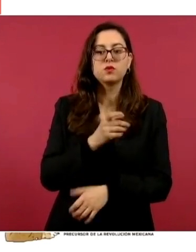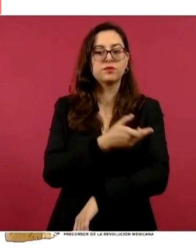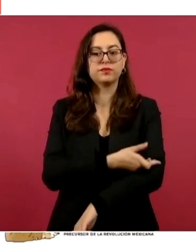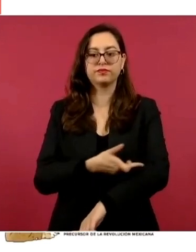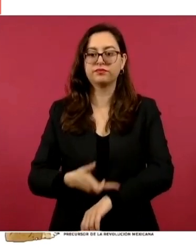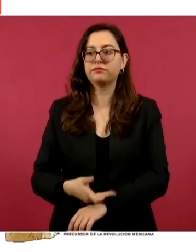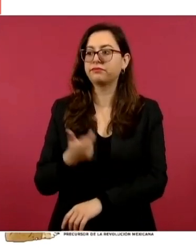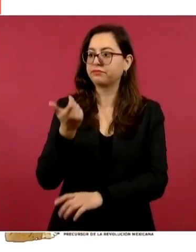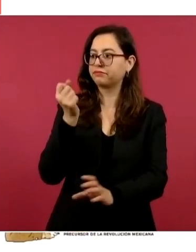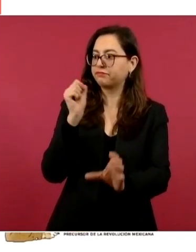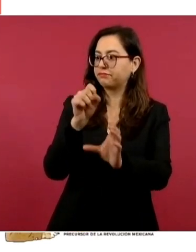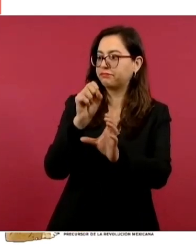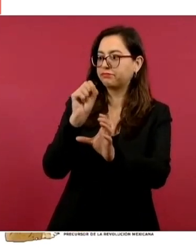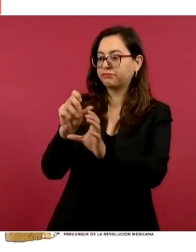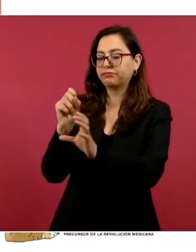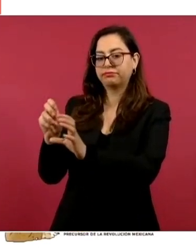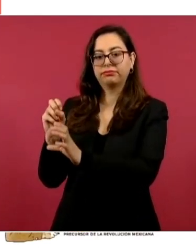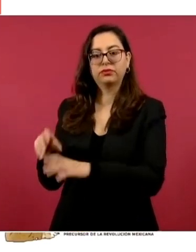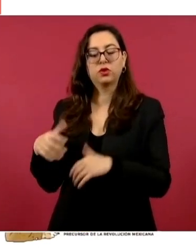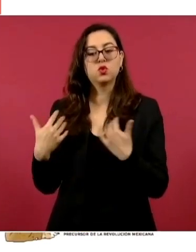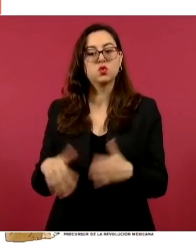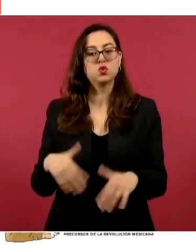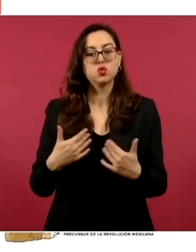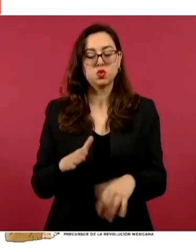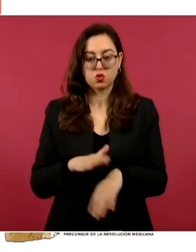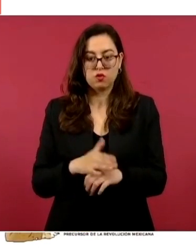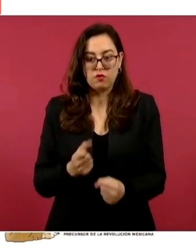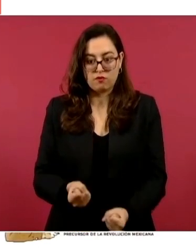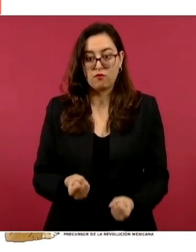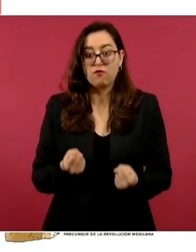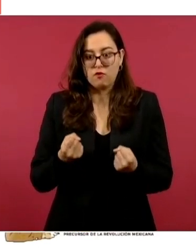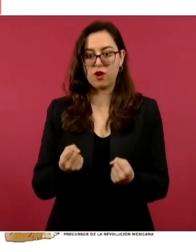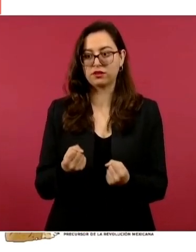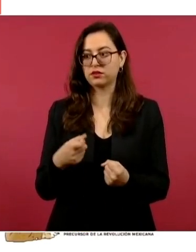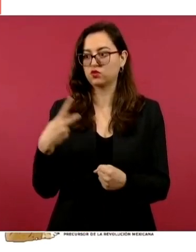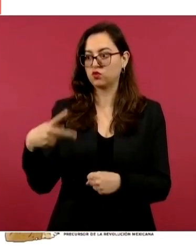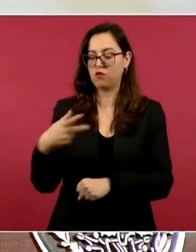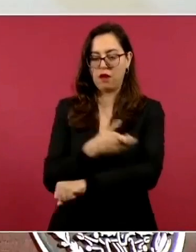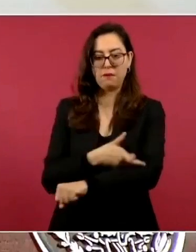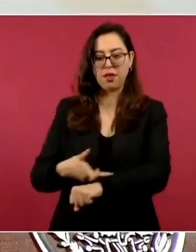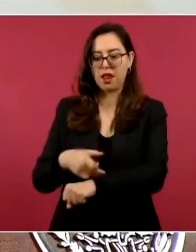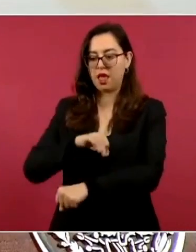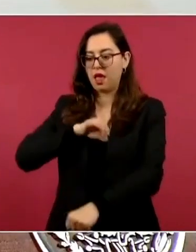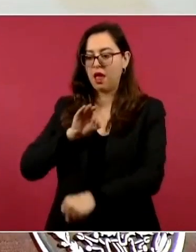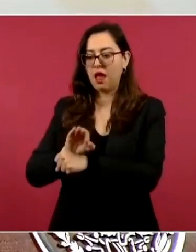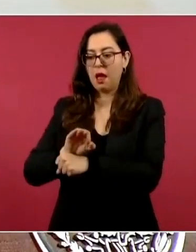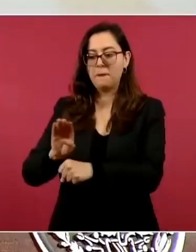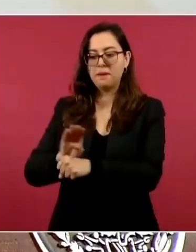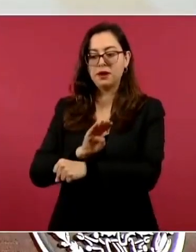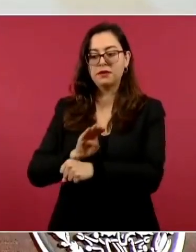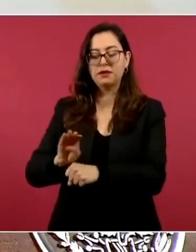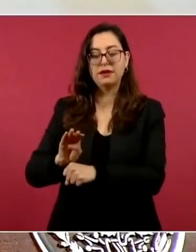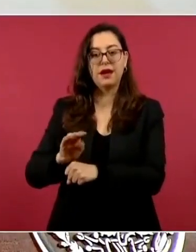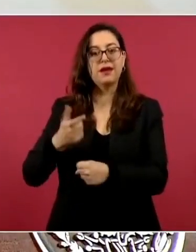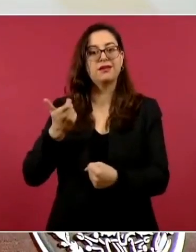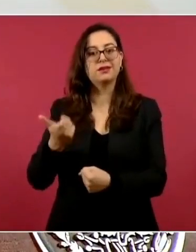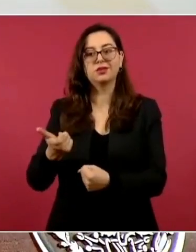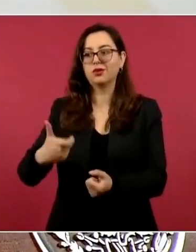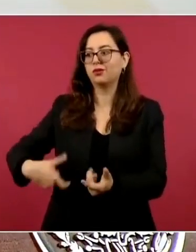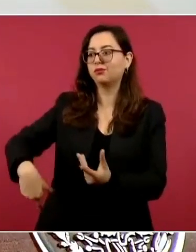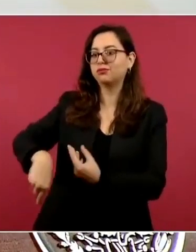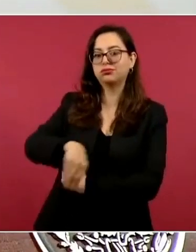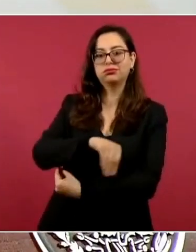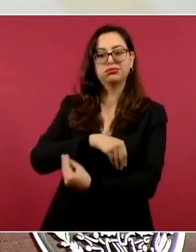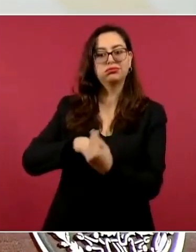familias aquí en México, pero sobre todo fortalecen toda la economía nacional estas heroínas y héroes, que se ve